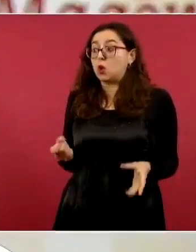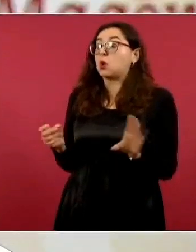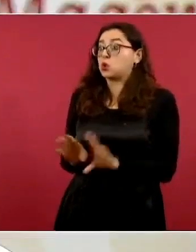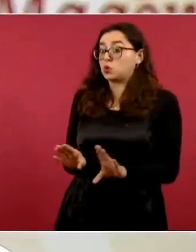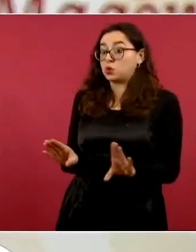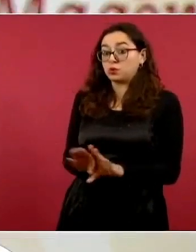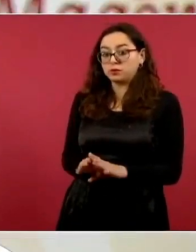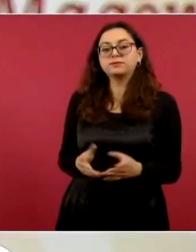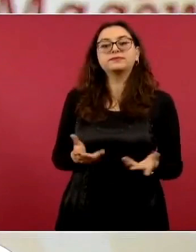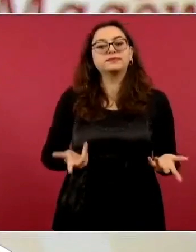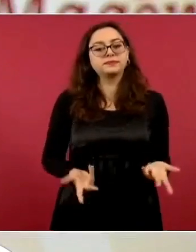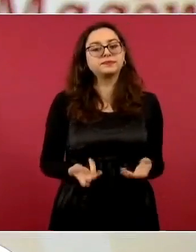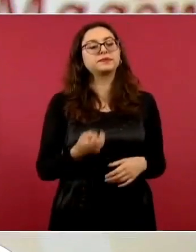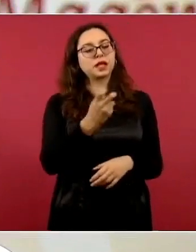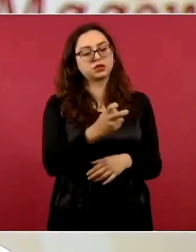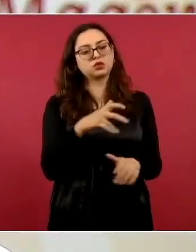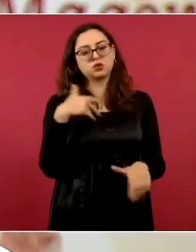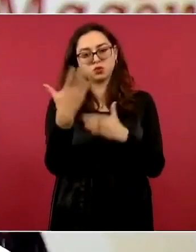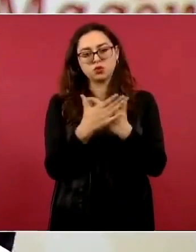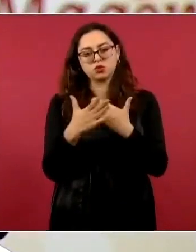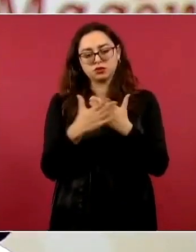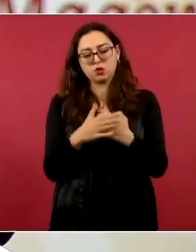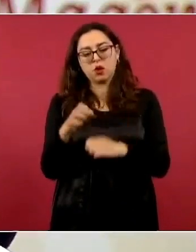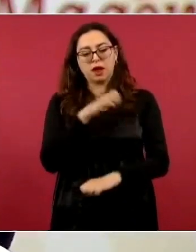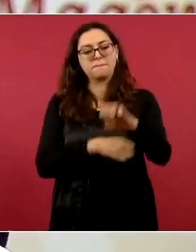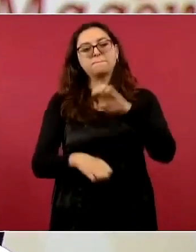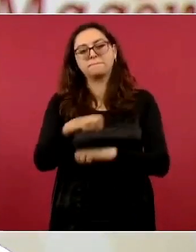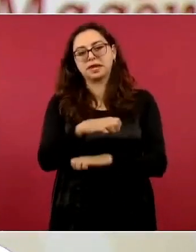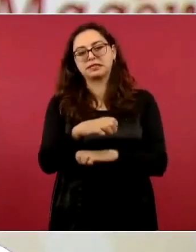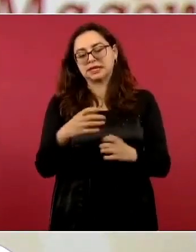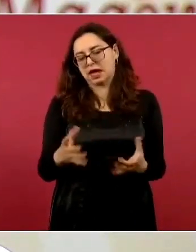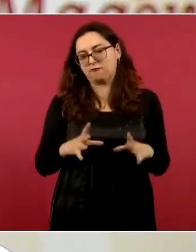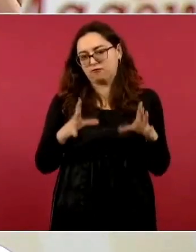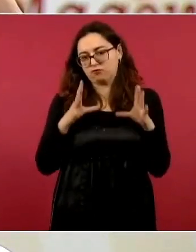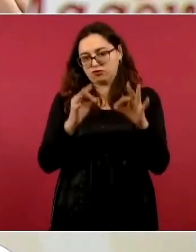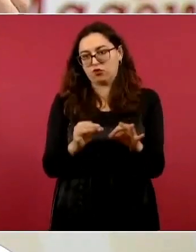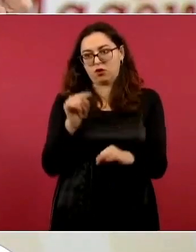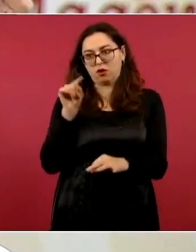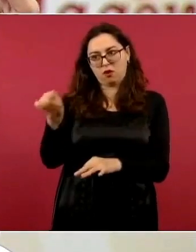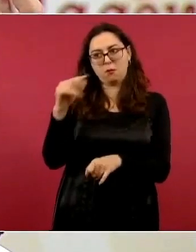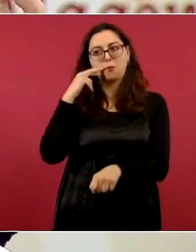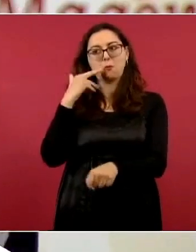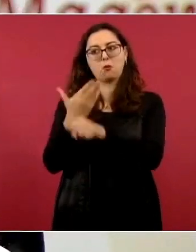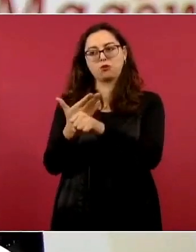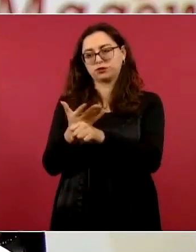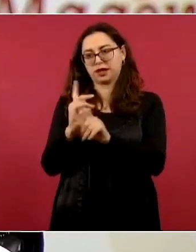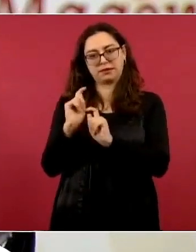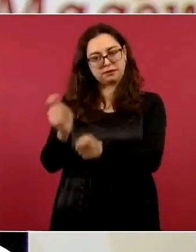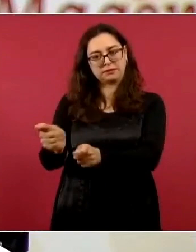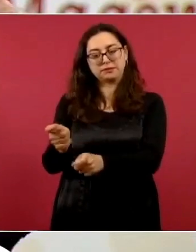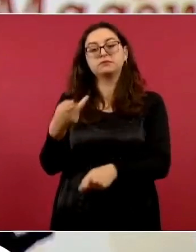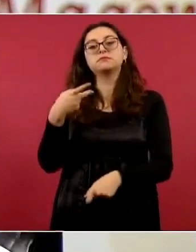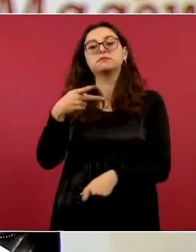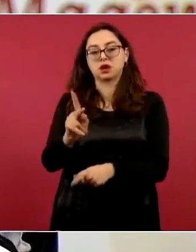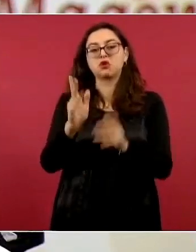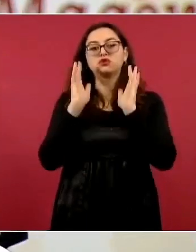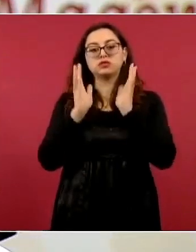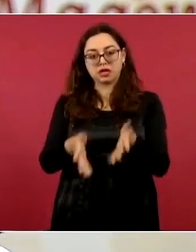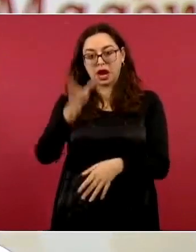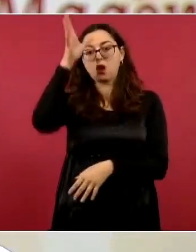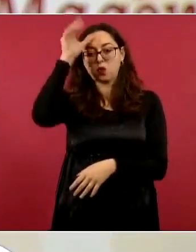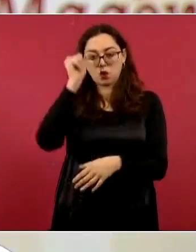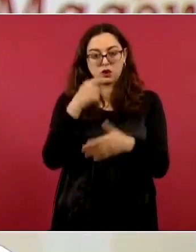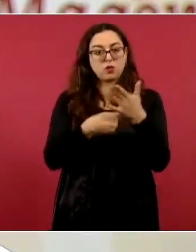la empresa que ha sido creada para ese propósito, pero lo importante es que ya está el plan, ya está el acuerdo, ya está el compromiso de los Estados Unidos y ya están los